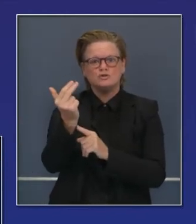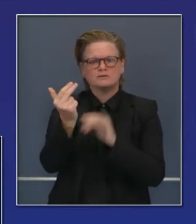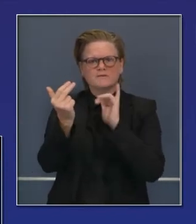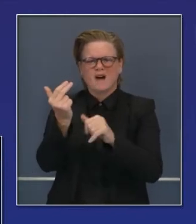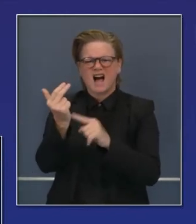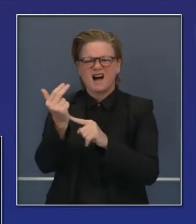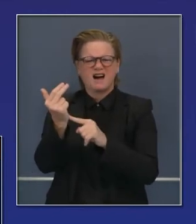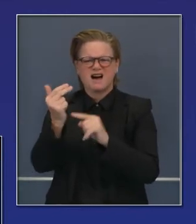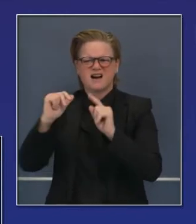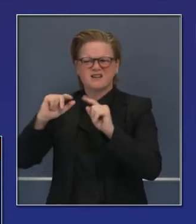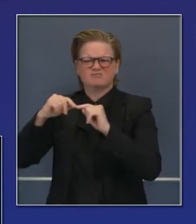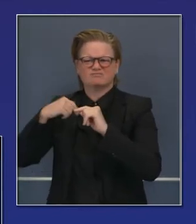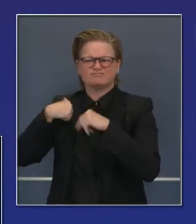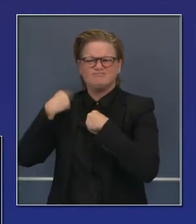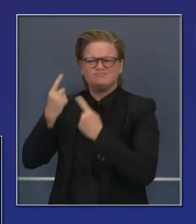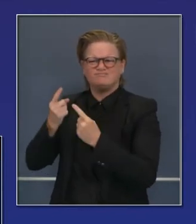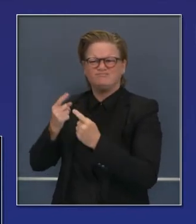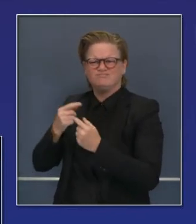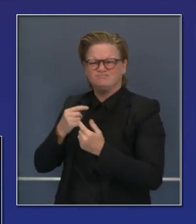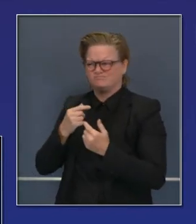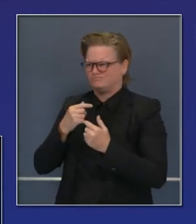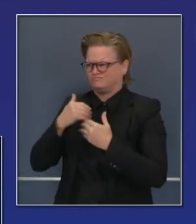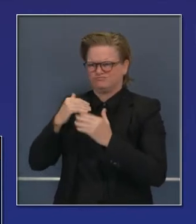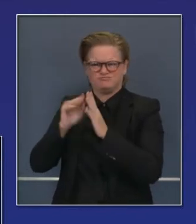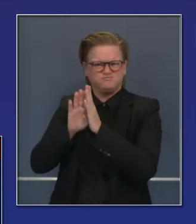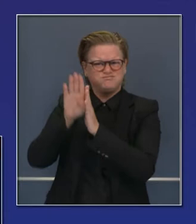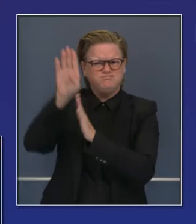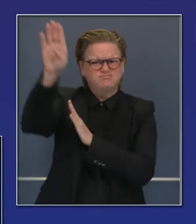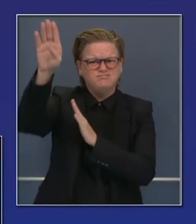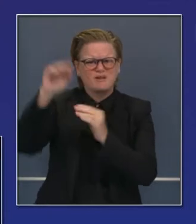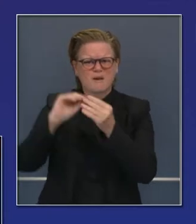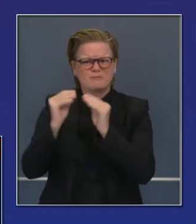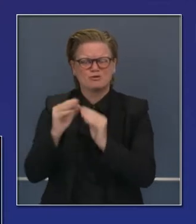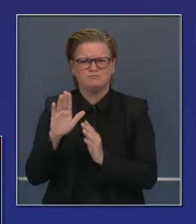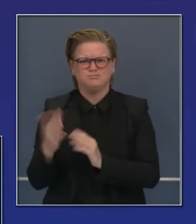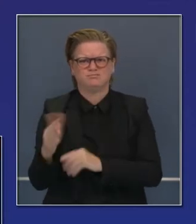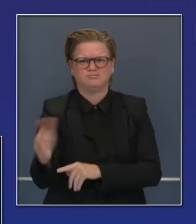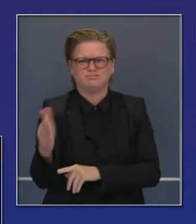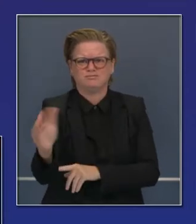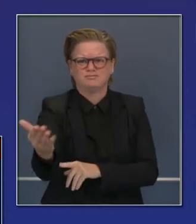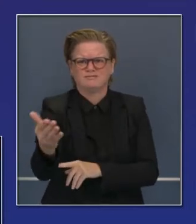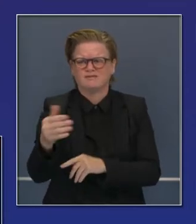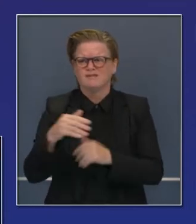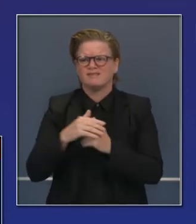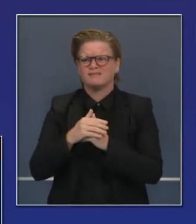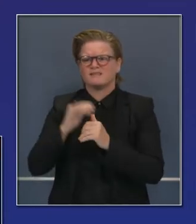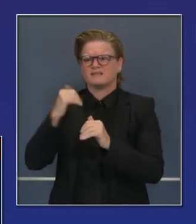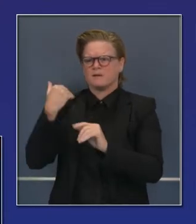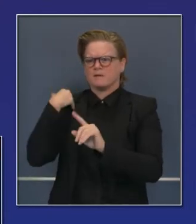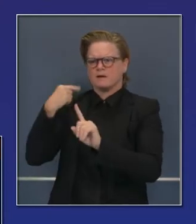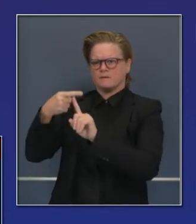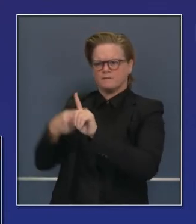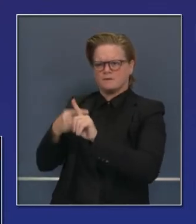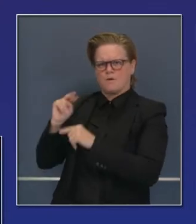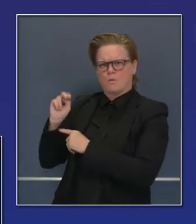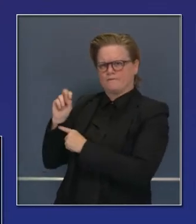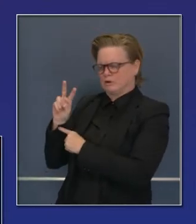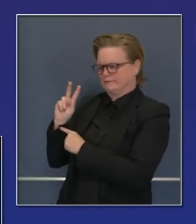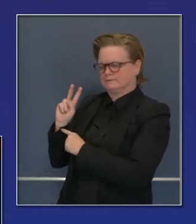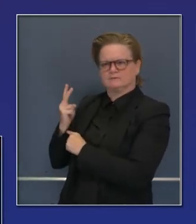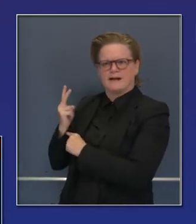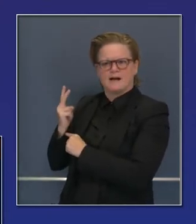aumentar considerablemente en las últimas semanas. Fíjese en esta transparencia. Hace un mes, el 2 de noviembre,